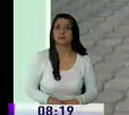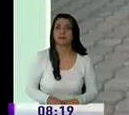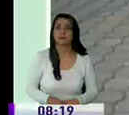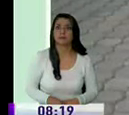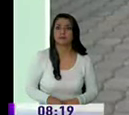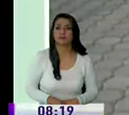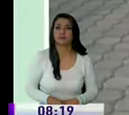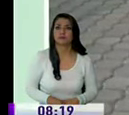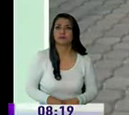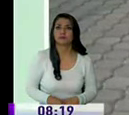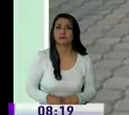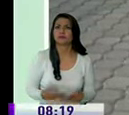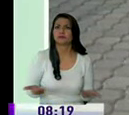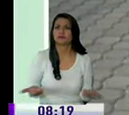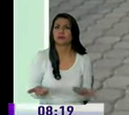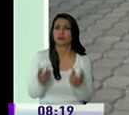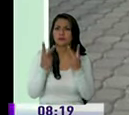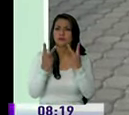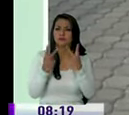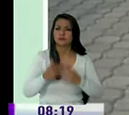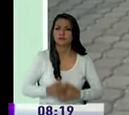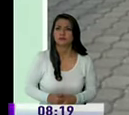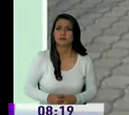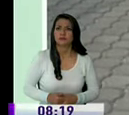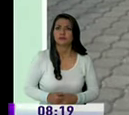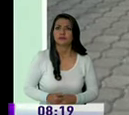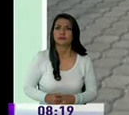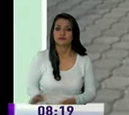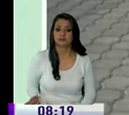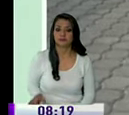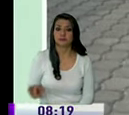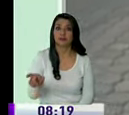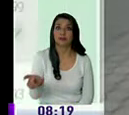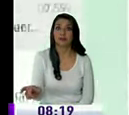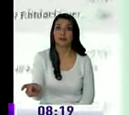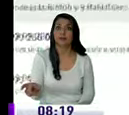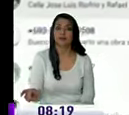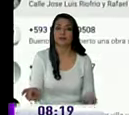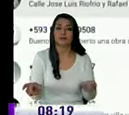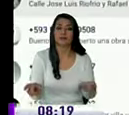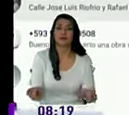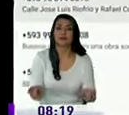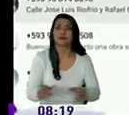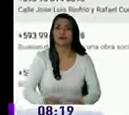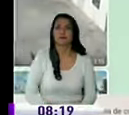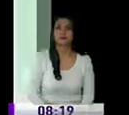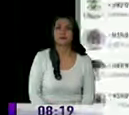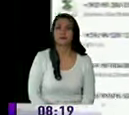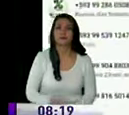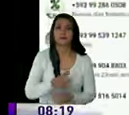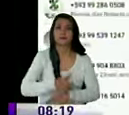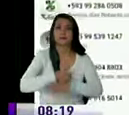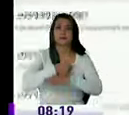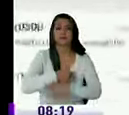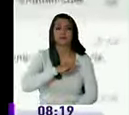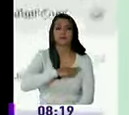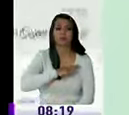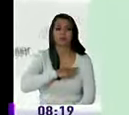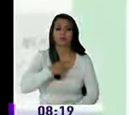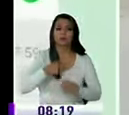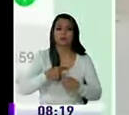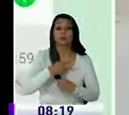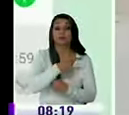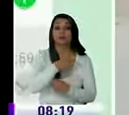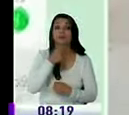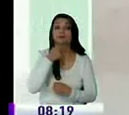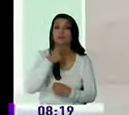donde está el retiro miren ustedes miren la vereda de acá y miren la de acá increíble autoridades del municipio esto le dejamos